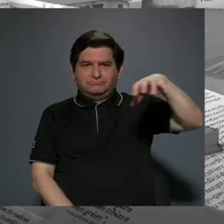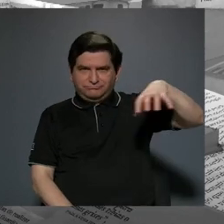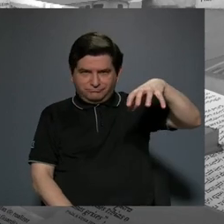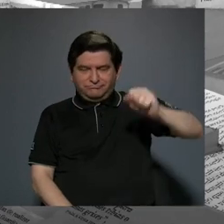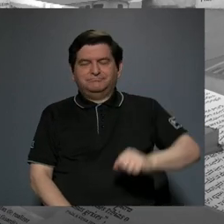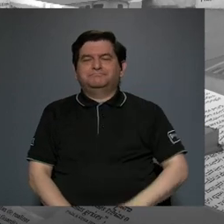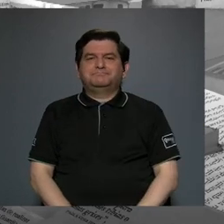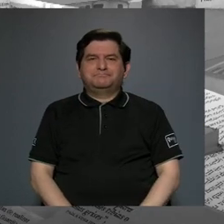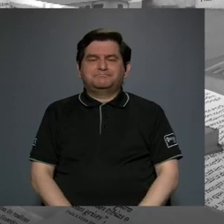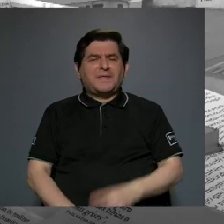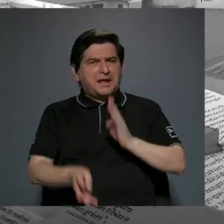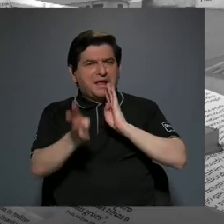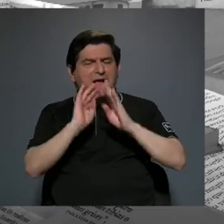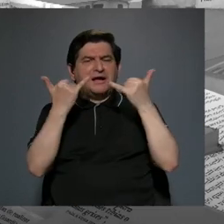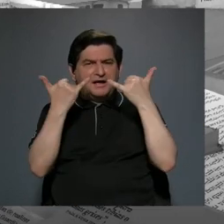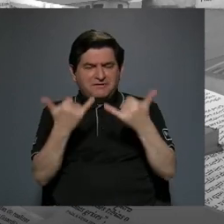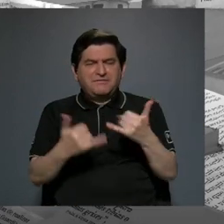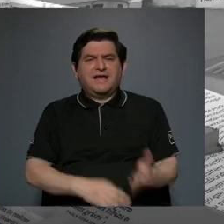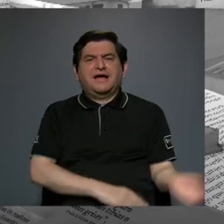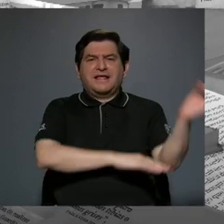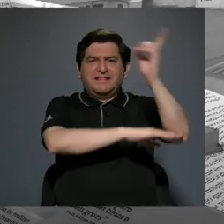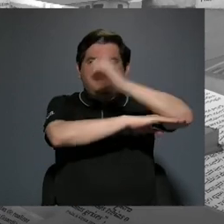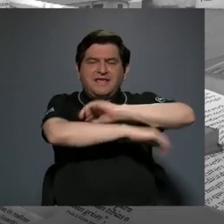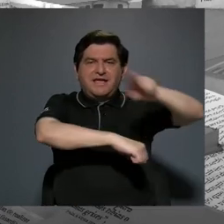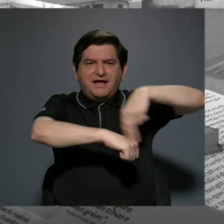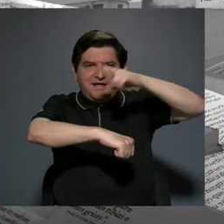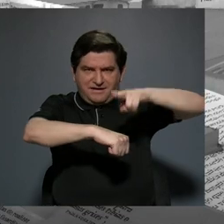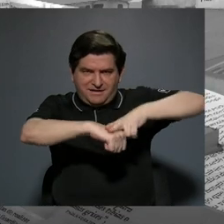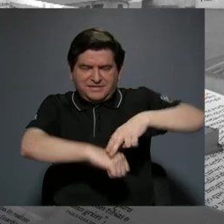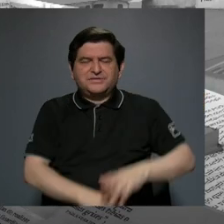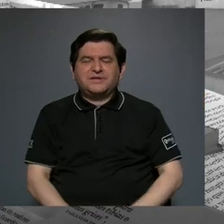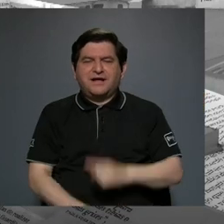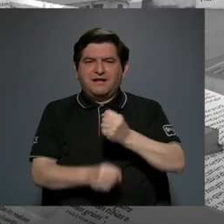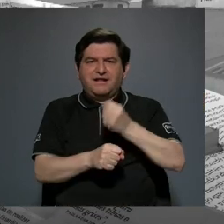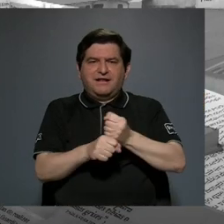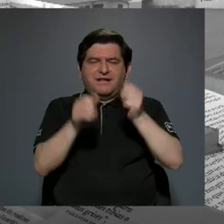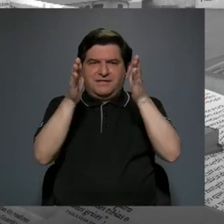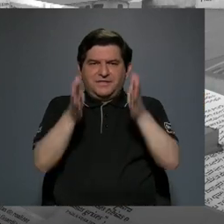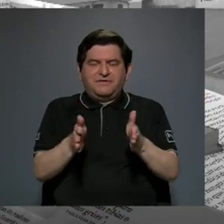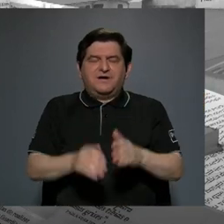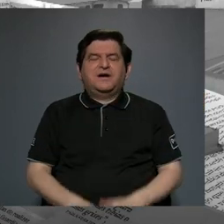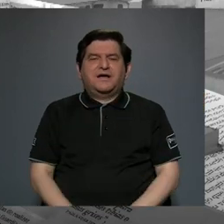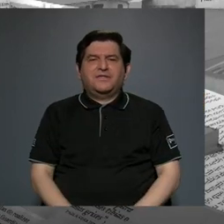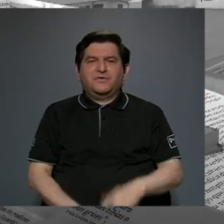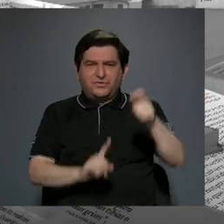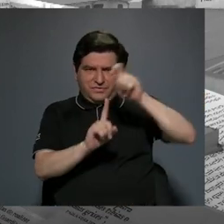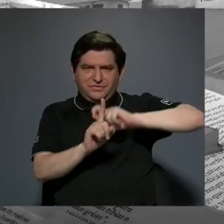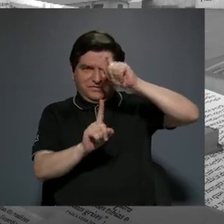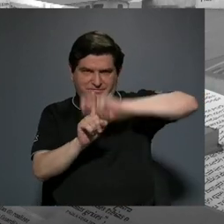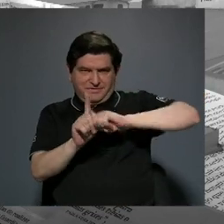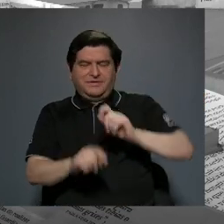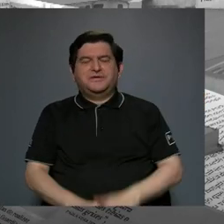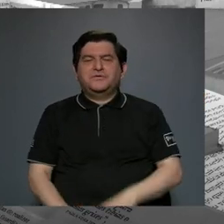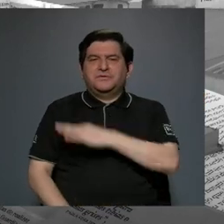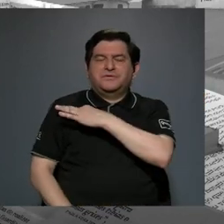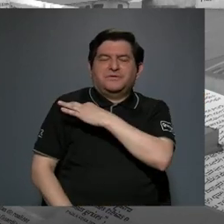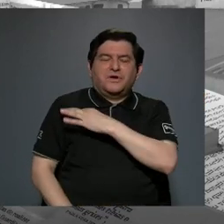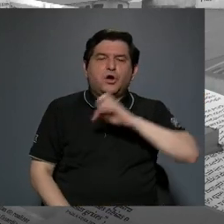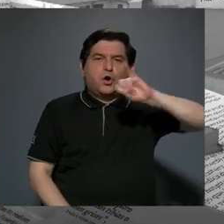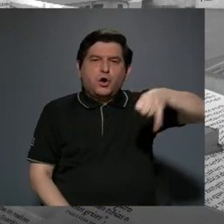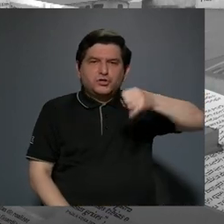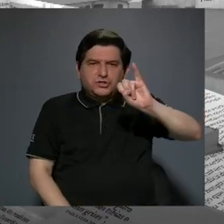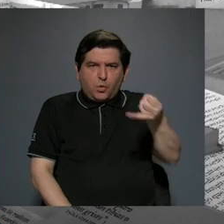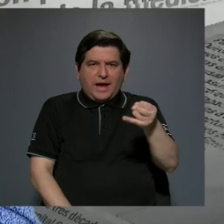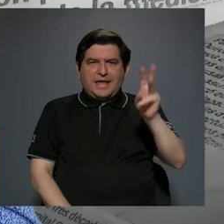Vamos a hablar sobre el Día Nacional del Trabajador Bananero. Para ello hemos invitado a don José